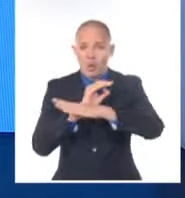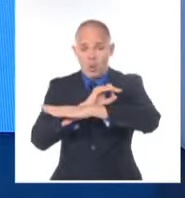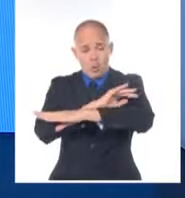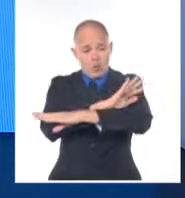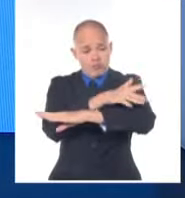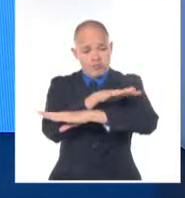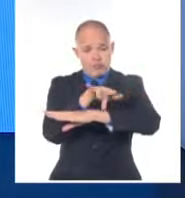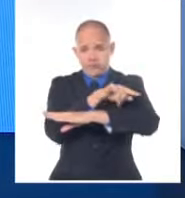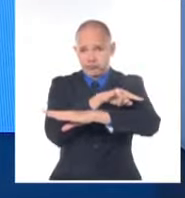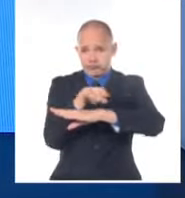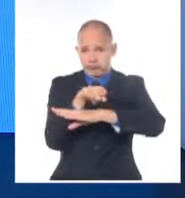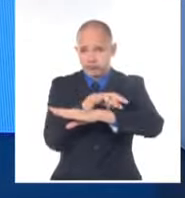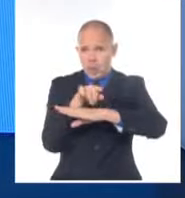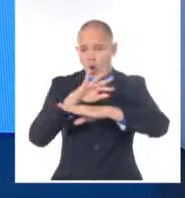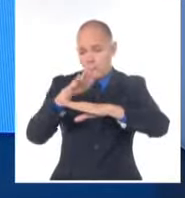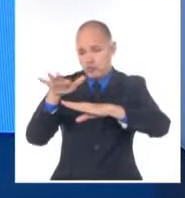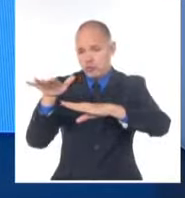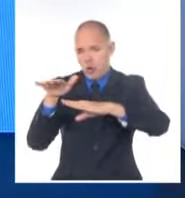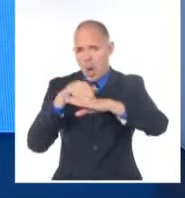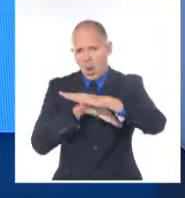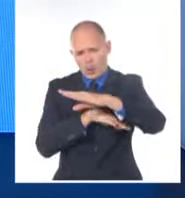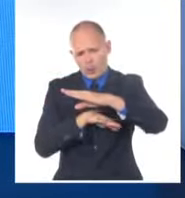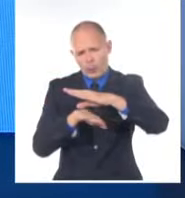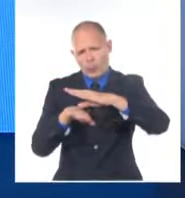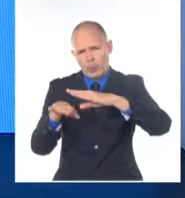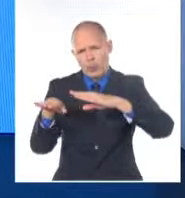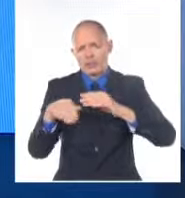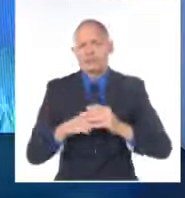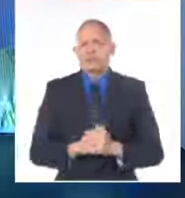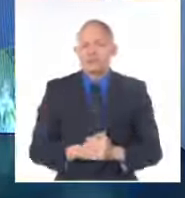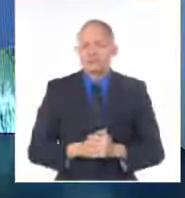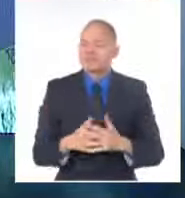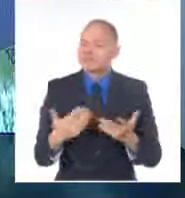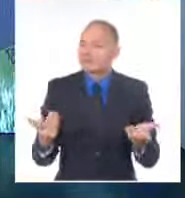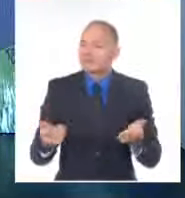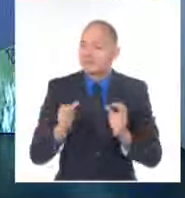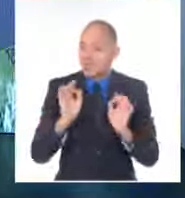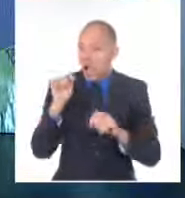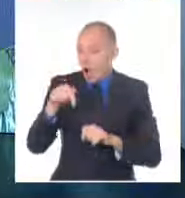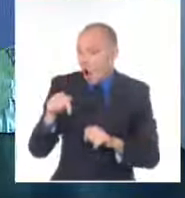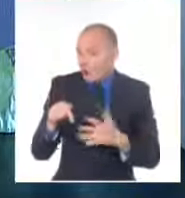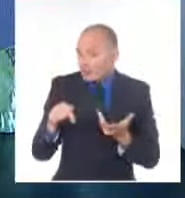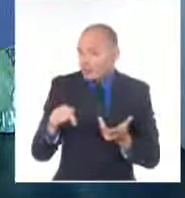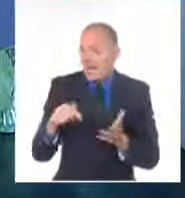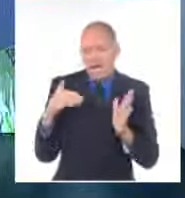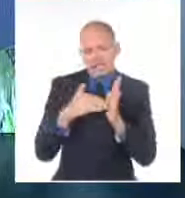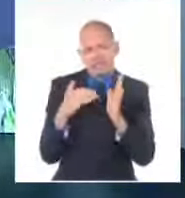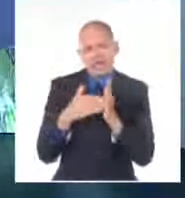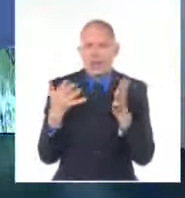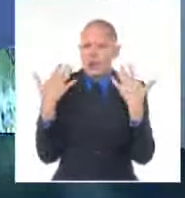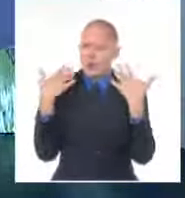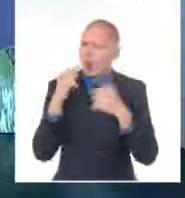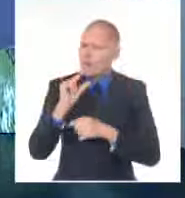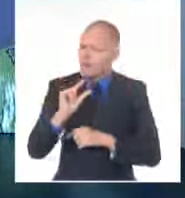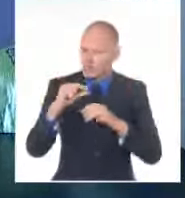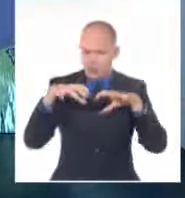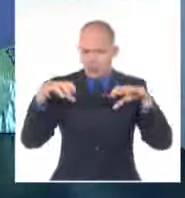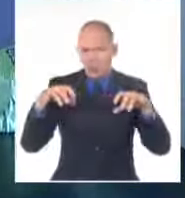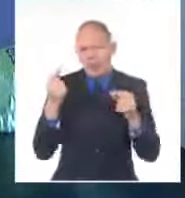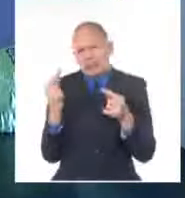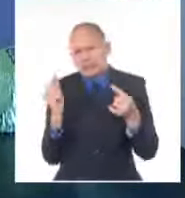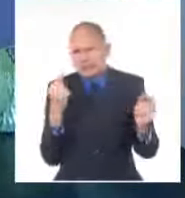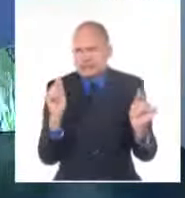costa norte occidental y poco oleaje en el resto de nuestros litorales. En resumen para hoy, tarde ligeramente cálida con escasas precipitaciones.